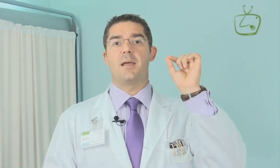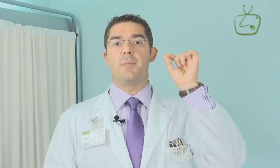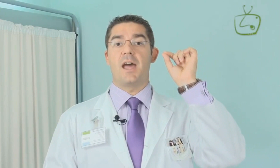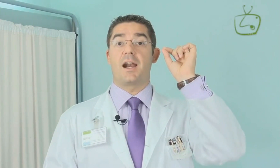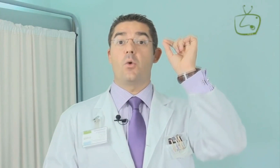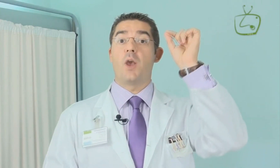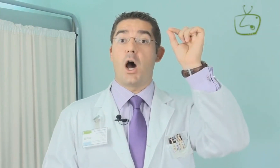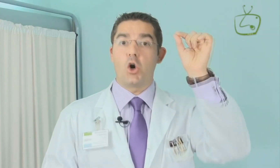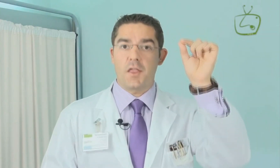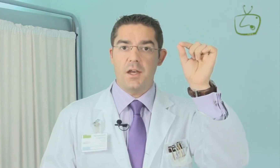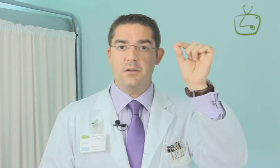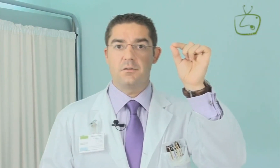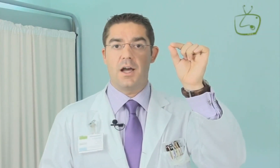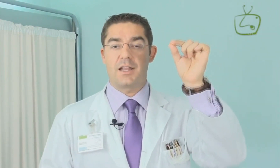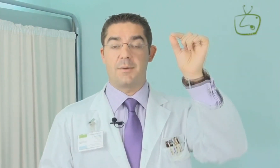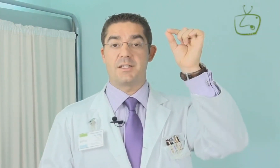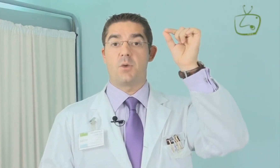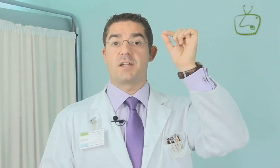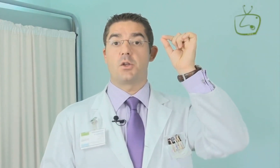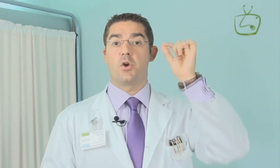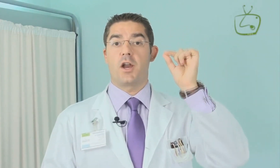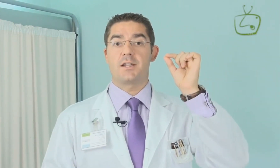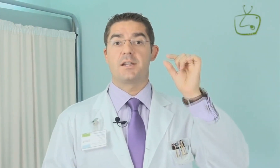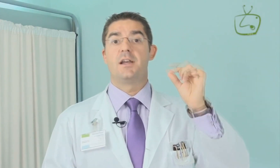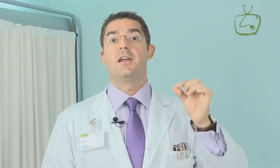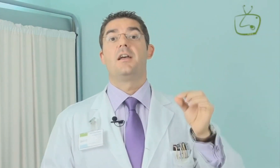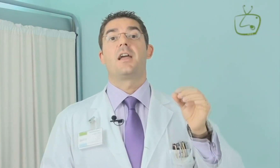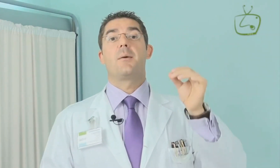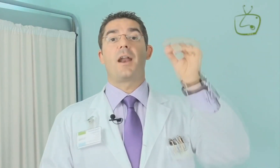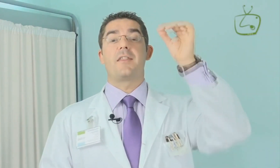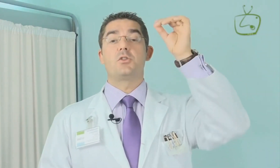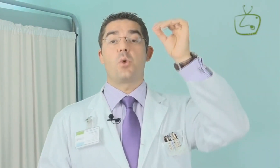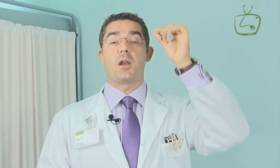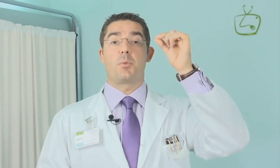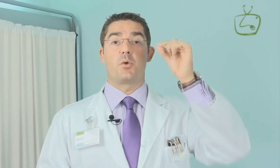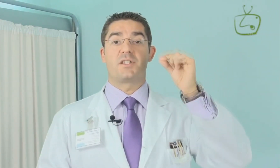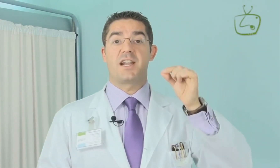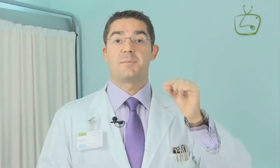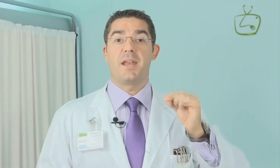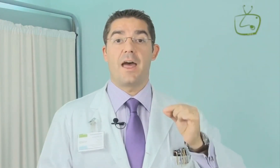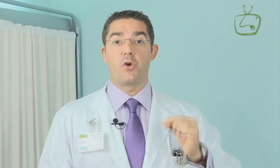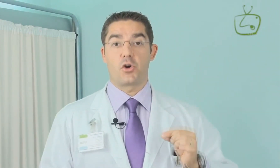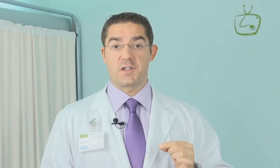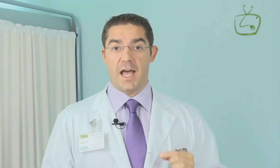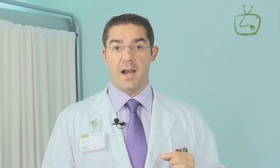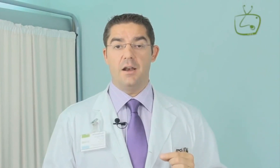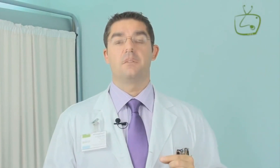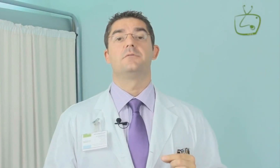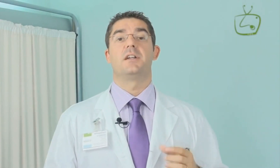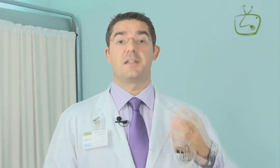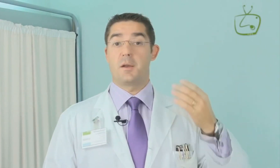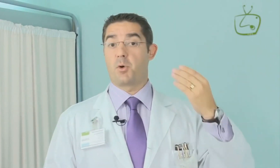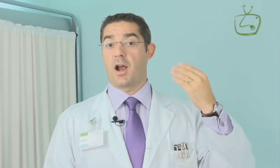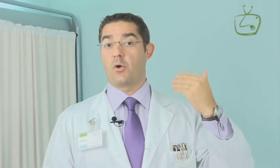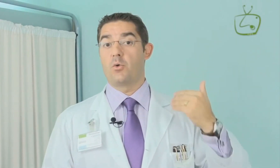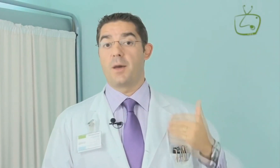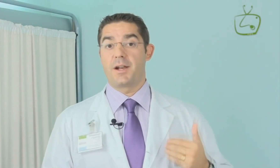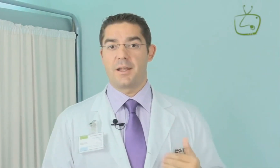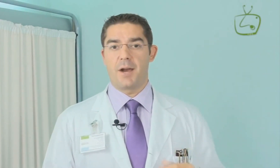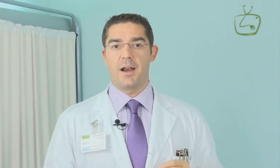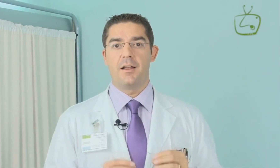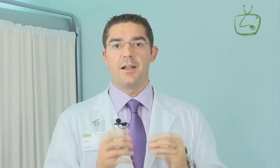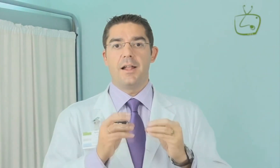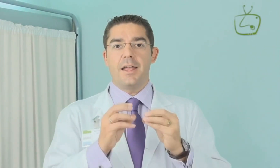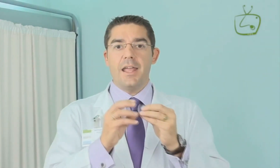es enviar una orden a través de unas neuronas que van a discurrir por nuestra espina dorsal, es decir, por la